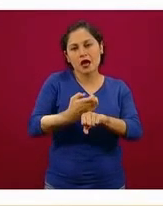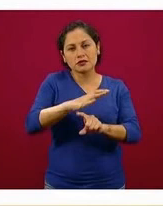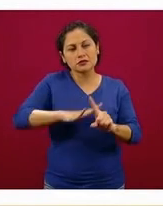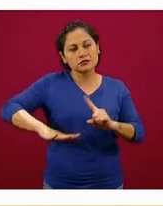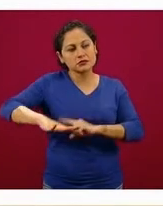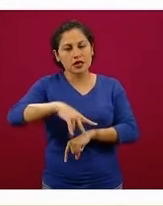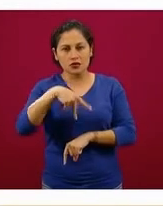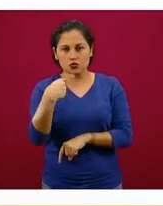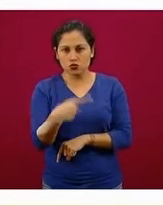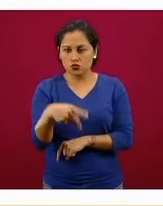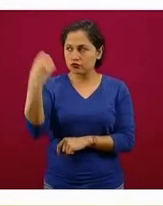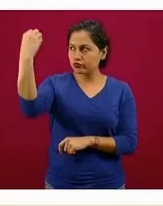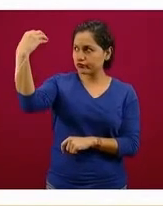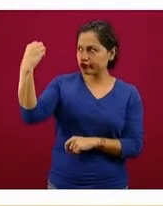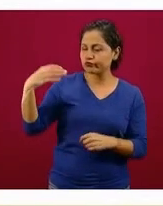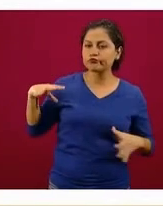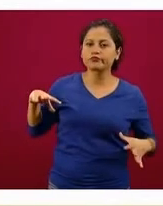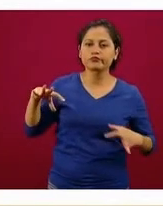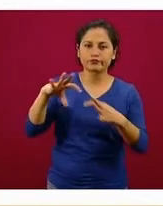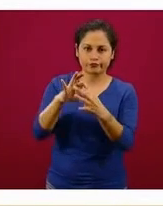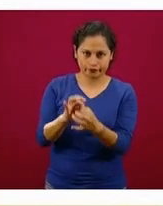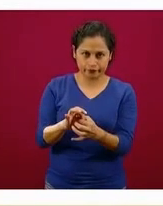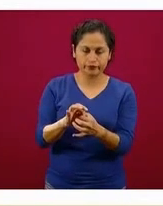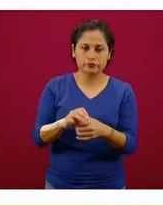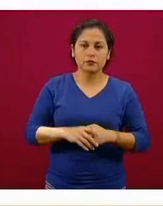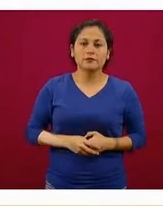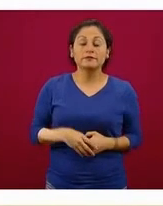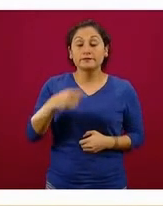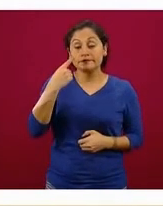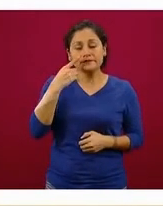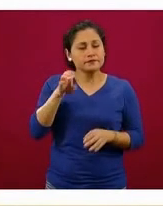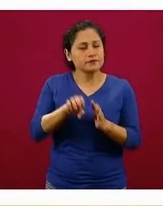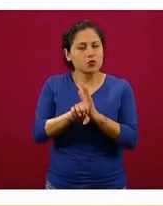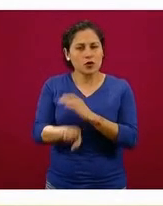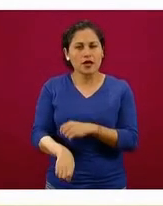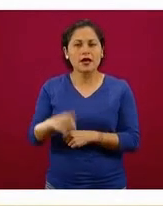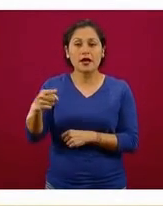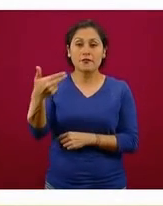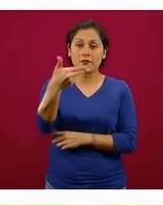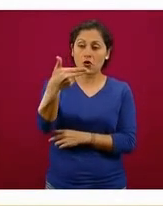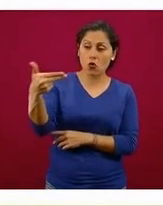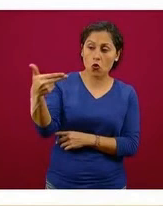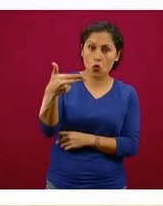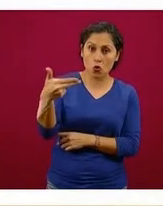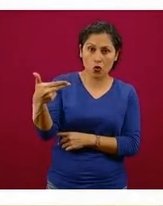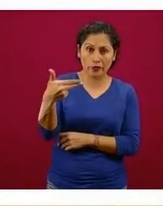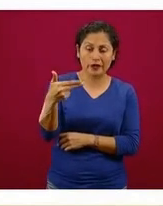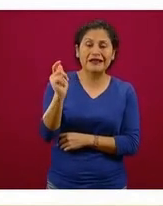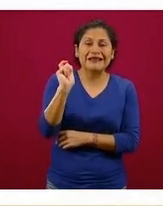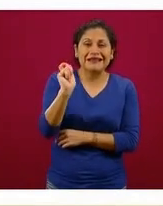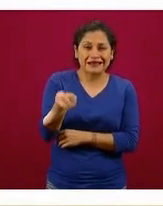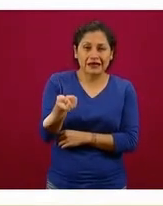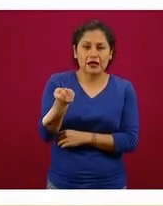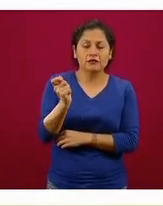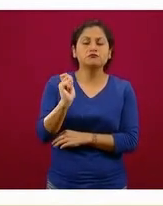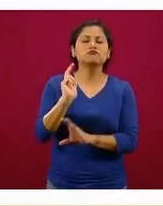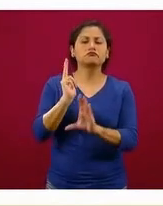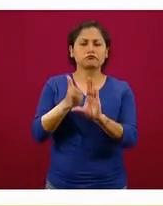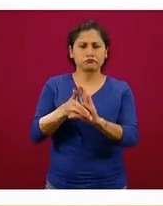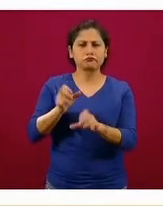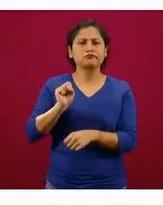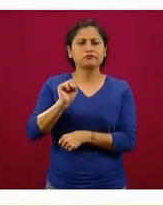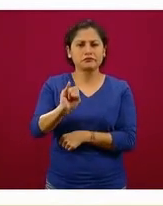semáforo y de estos ejemplos. Hoteles. La ocupación hotelera se ha considerado que se restrinja entre